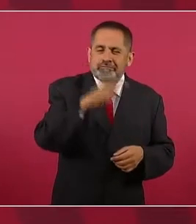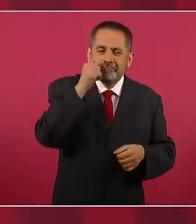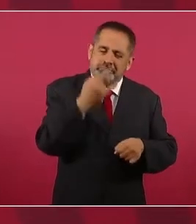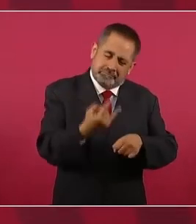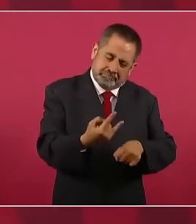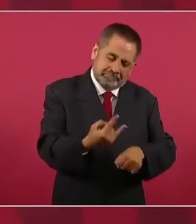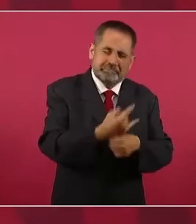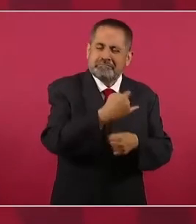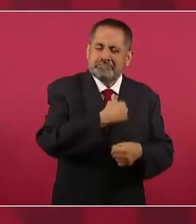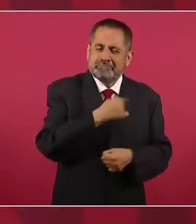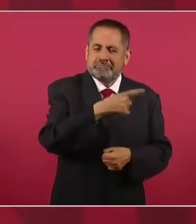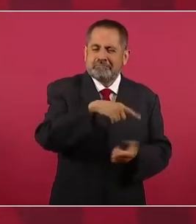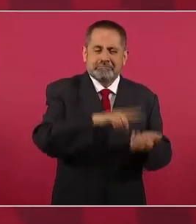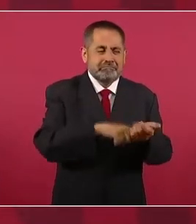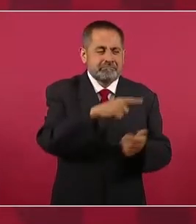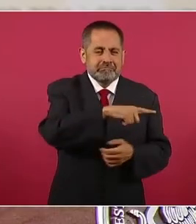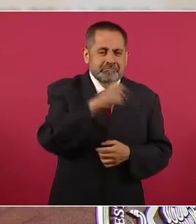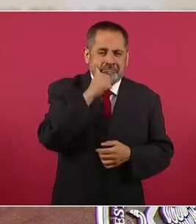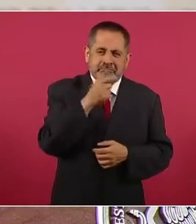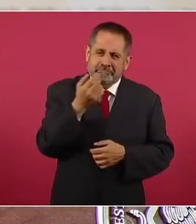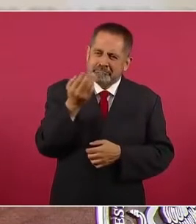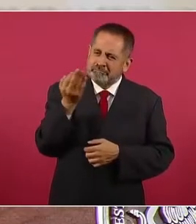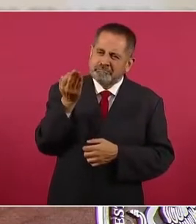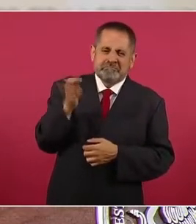traidores.